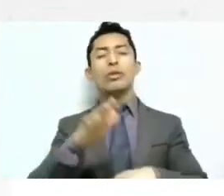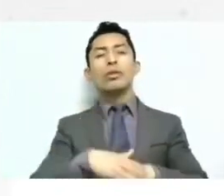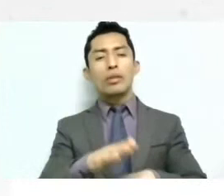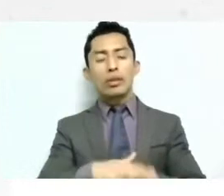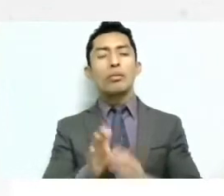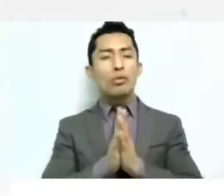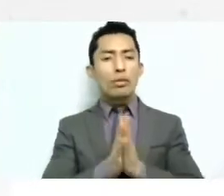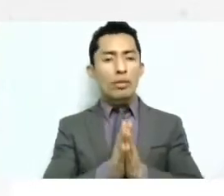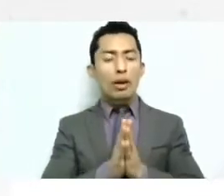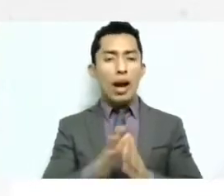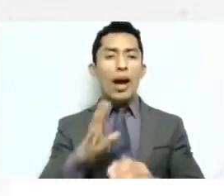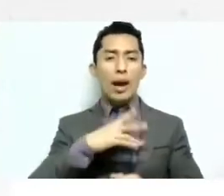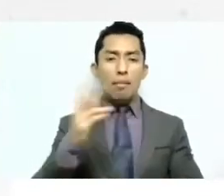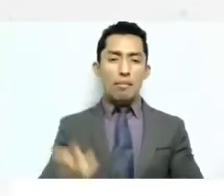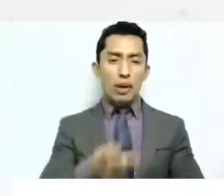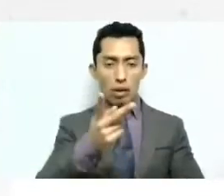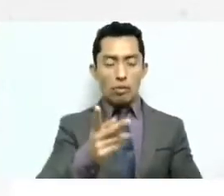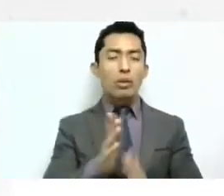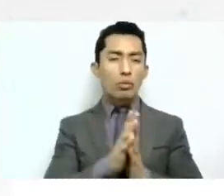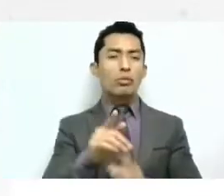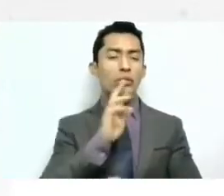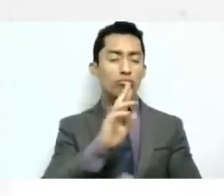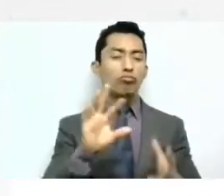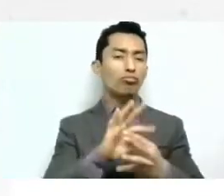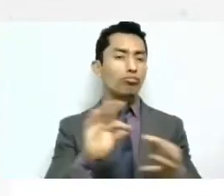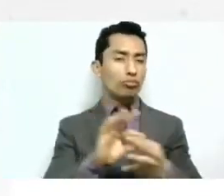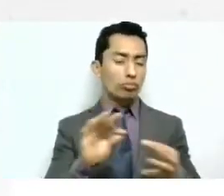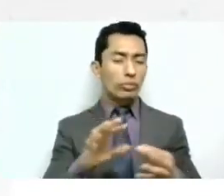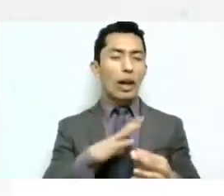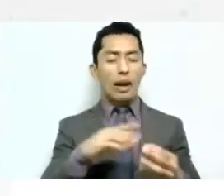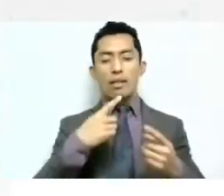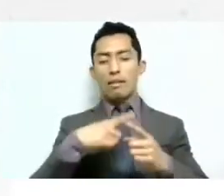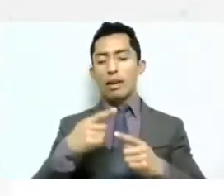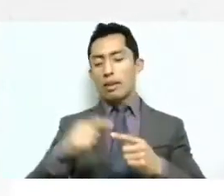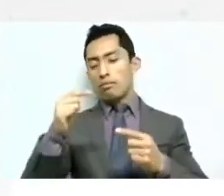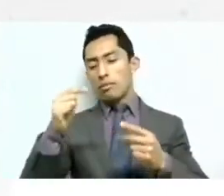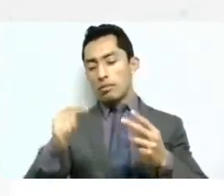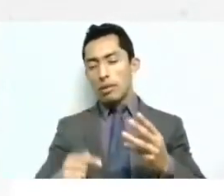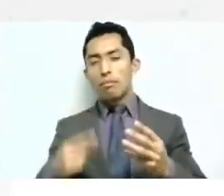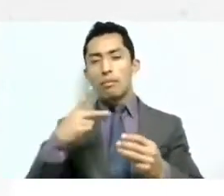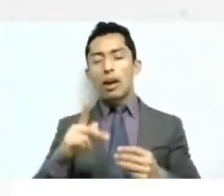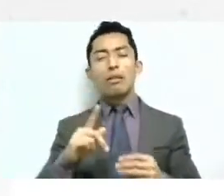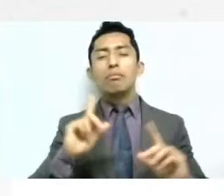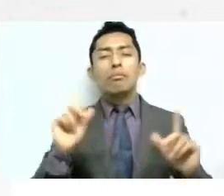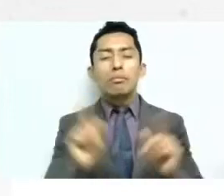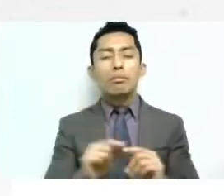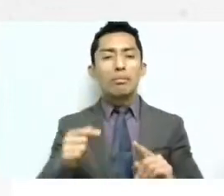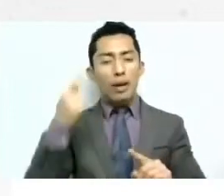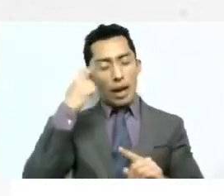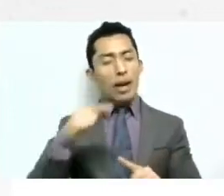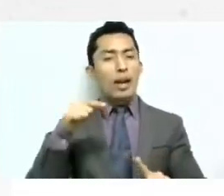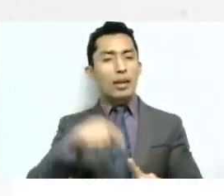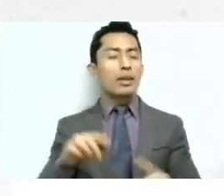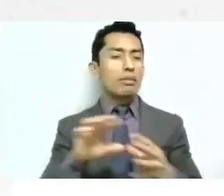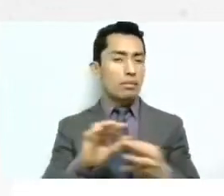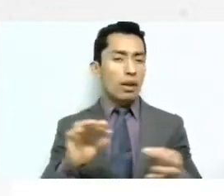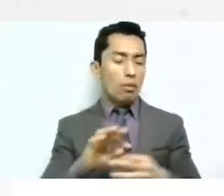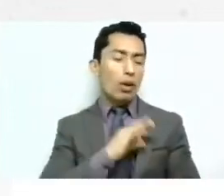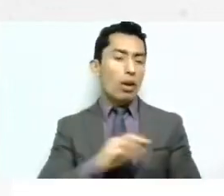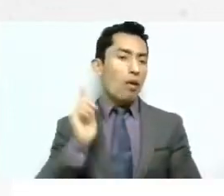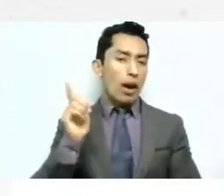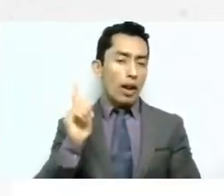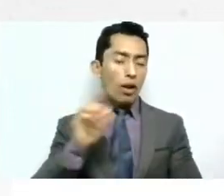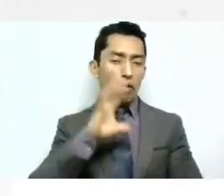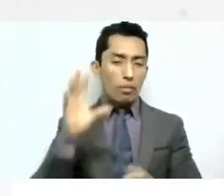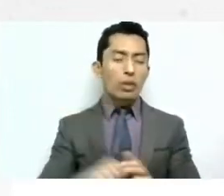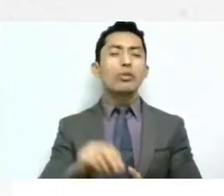digamos esta pregunta genérica que tiene como muchas variaciones pero genérica para alcanzar a contestar todo lo que se pueda y que